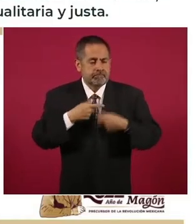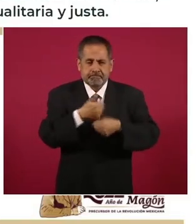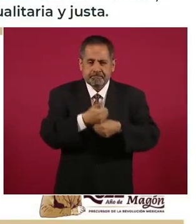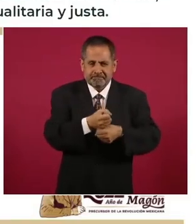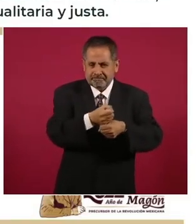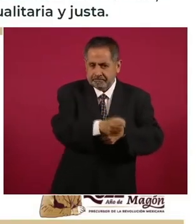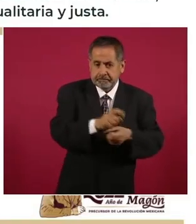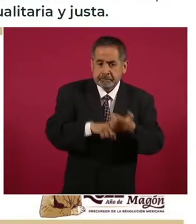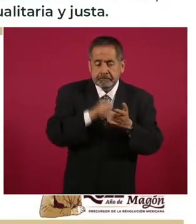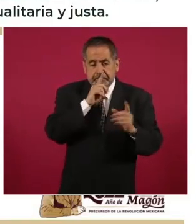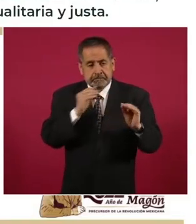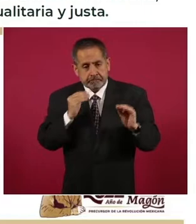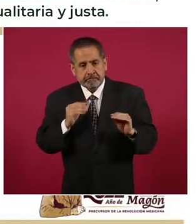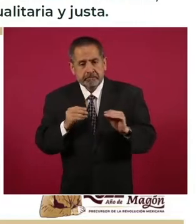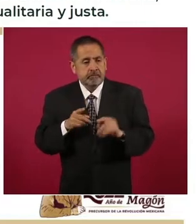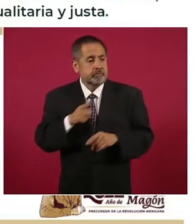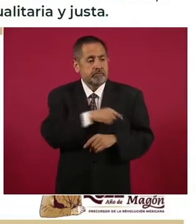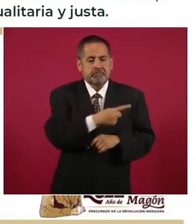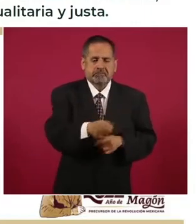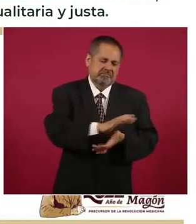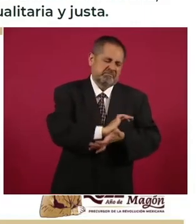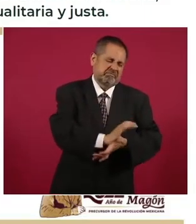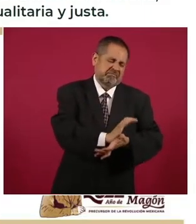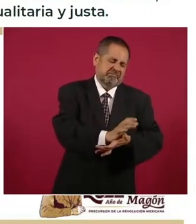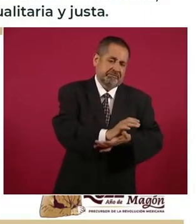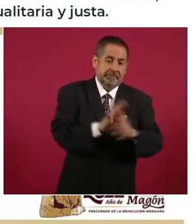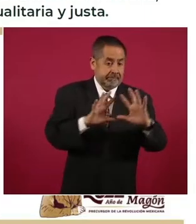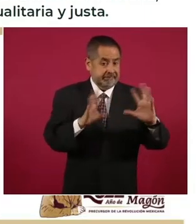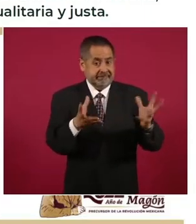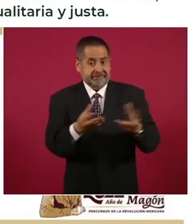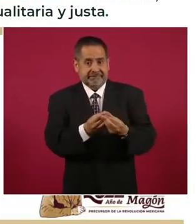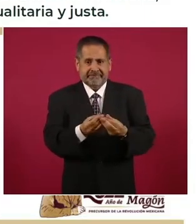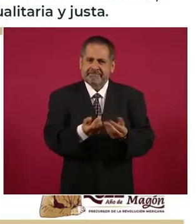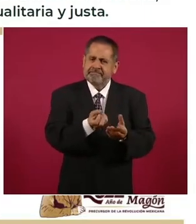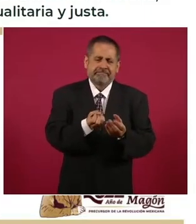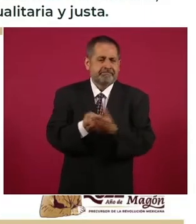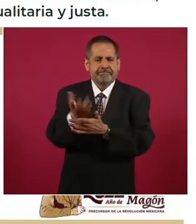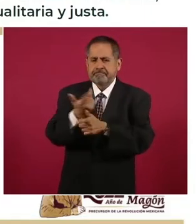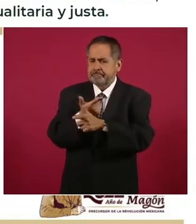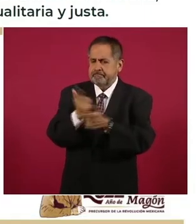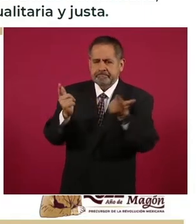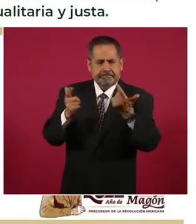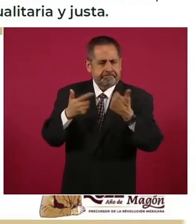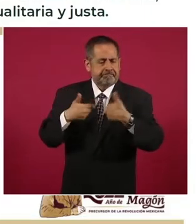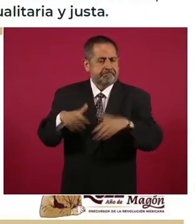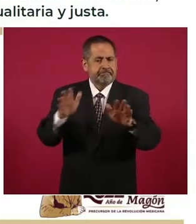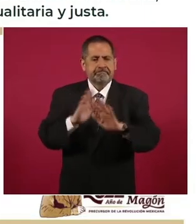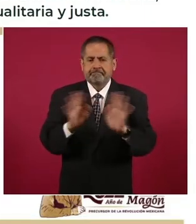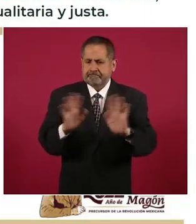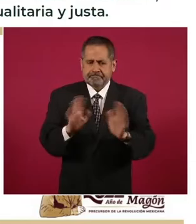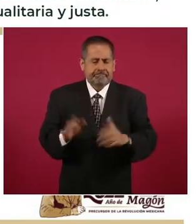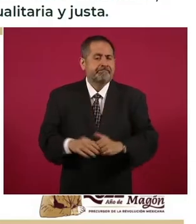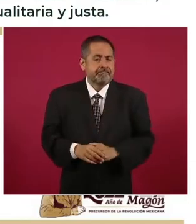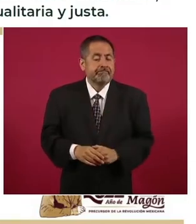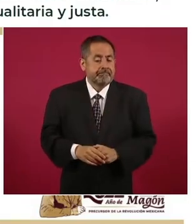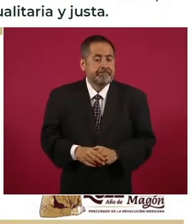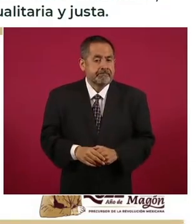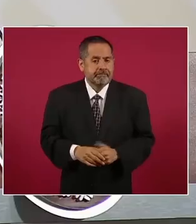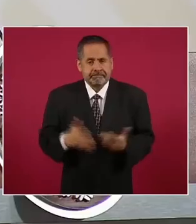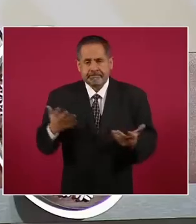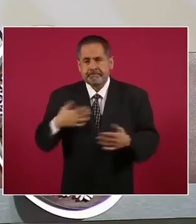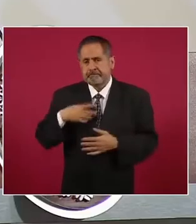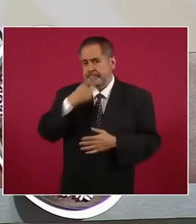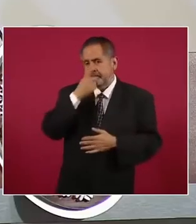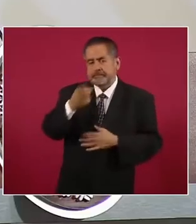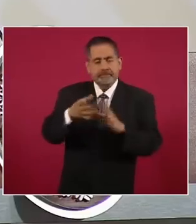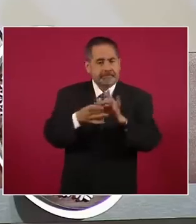y una víctima de discriminación. Nosotros decimos que con acciones como